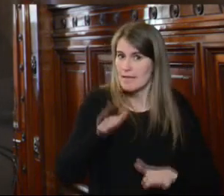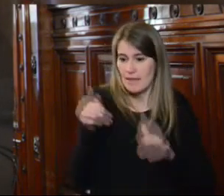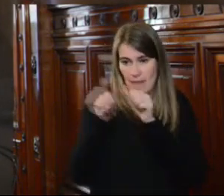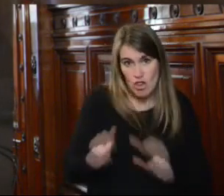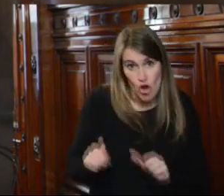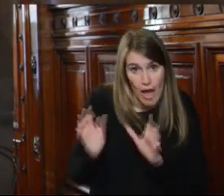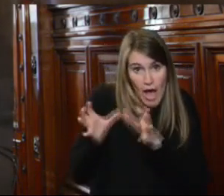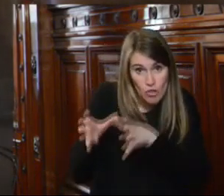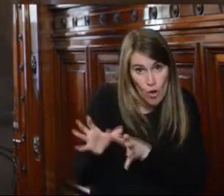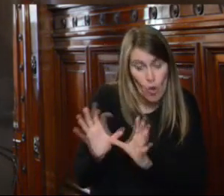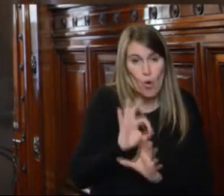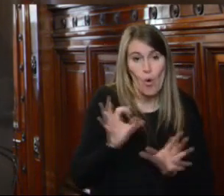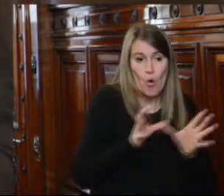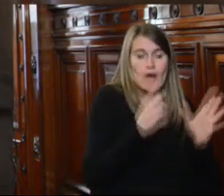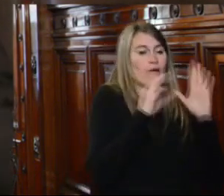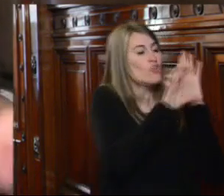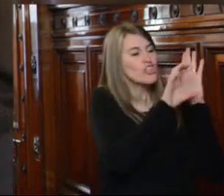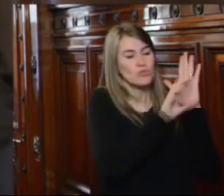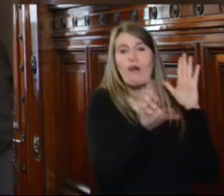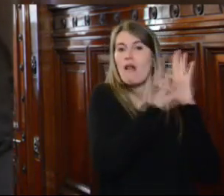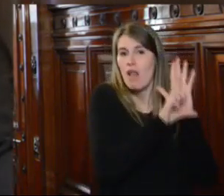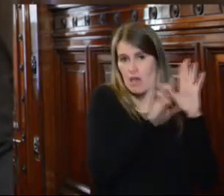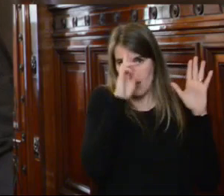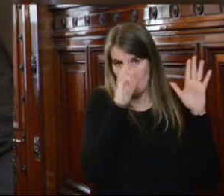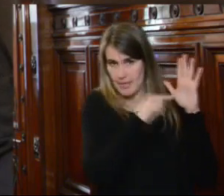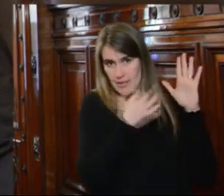conforme a la Constitución y a las leyes de nuestro país